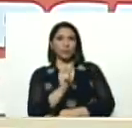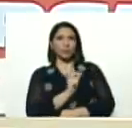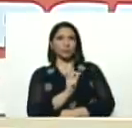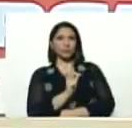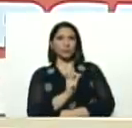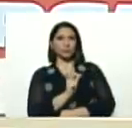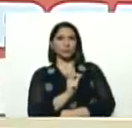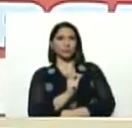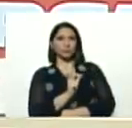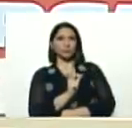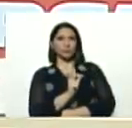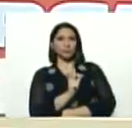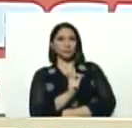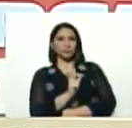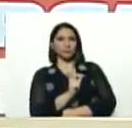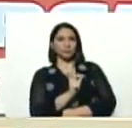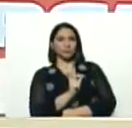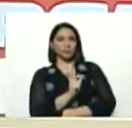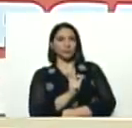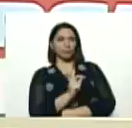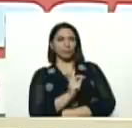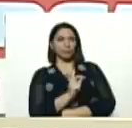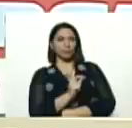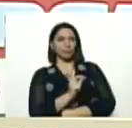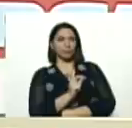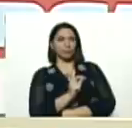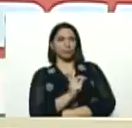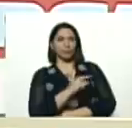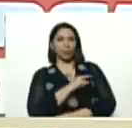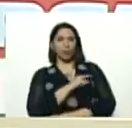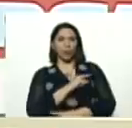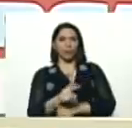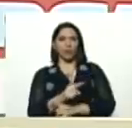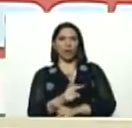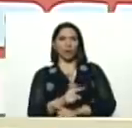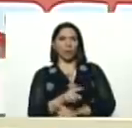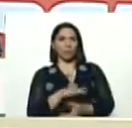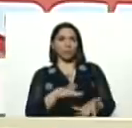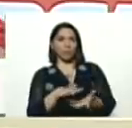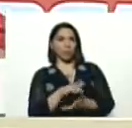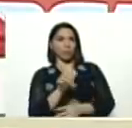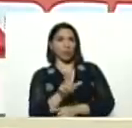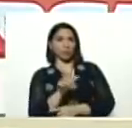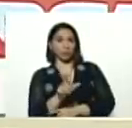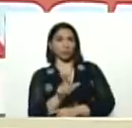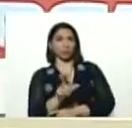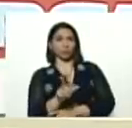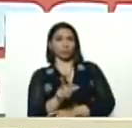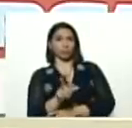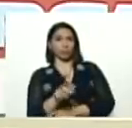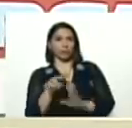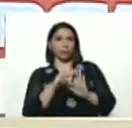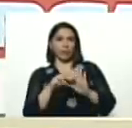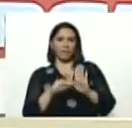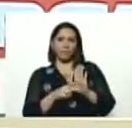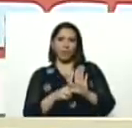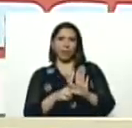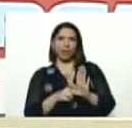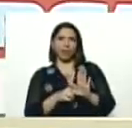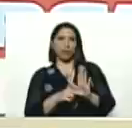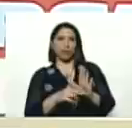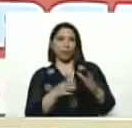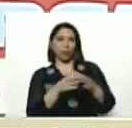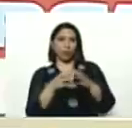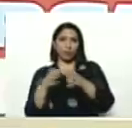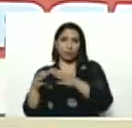tres meses, obligados, por las circunstancias del partido, a nivel, a nivel, de